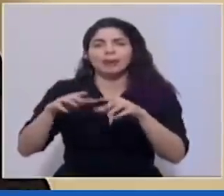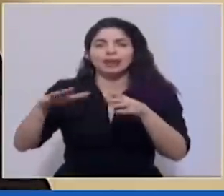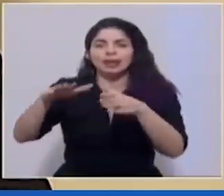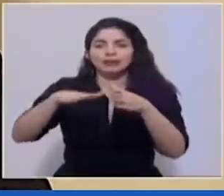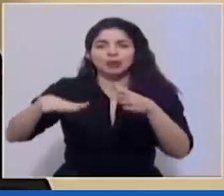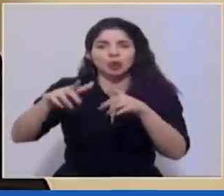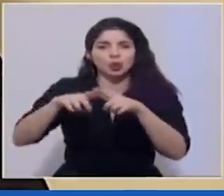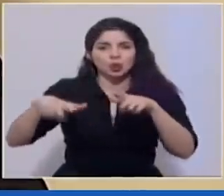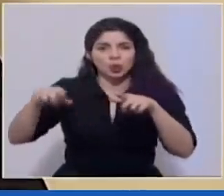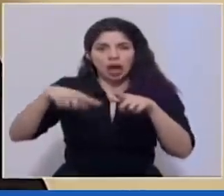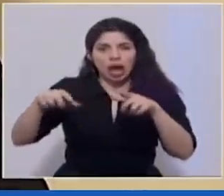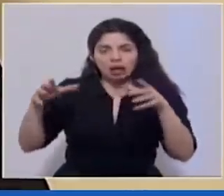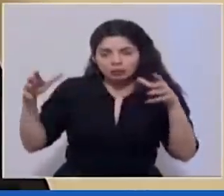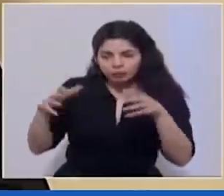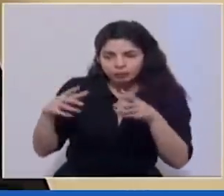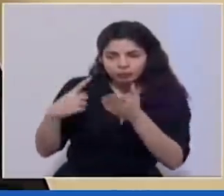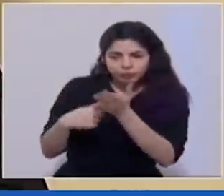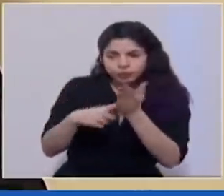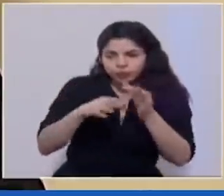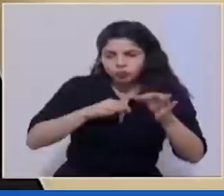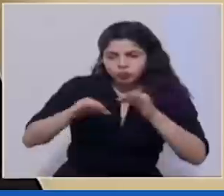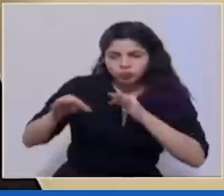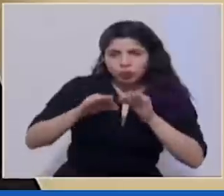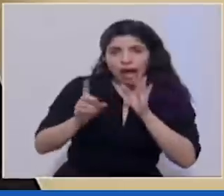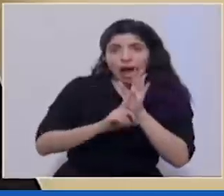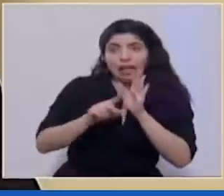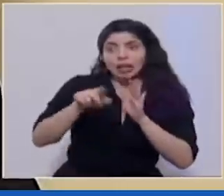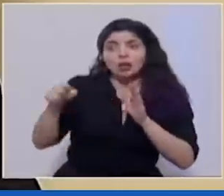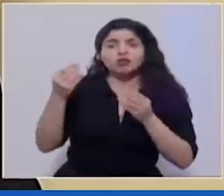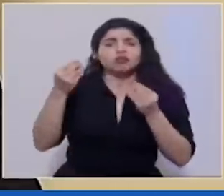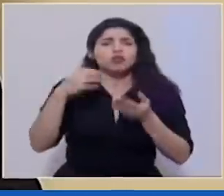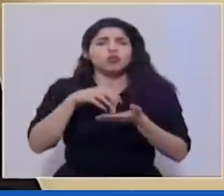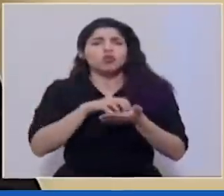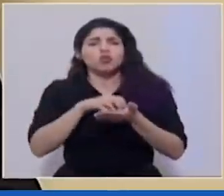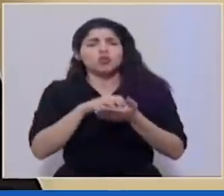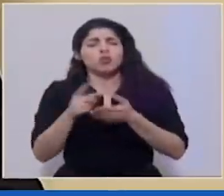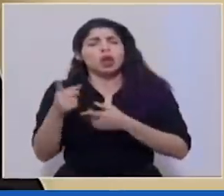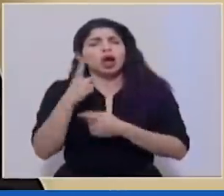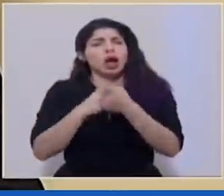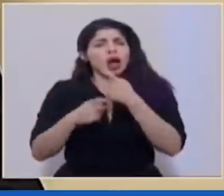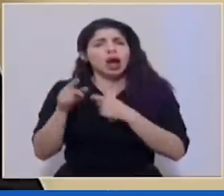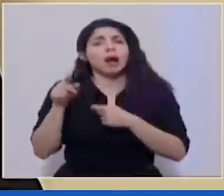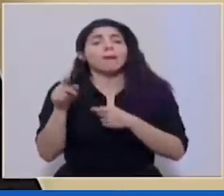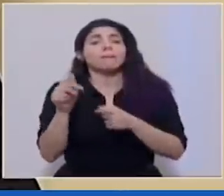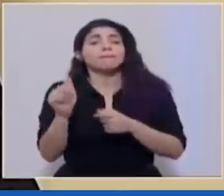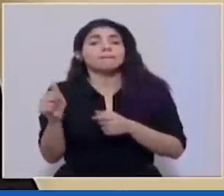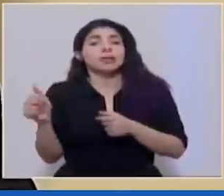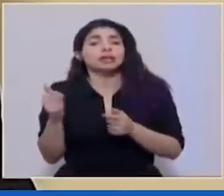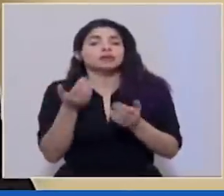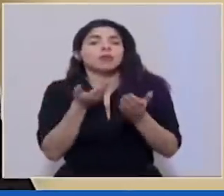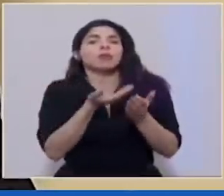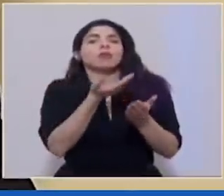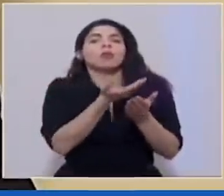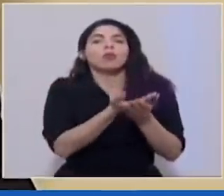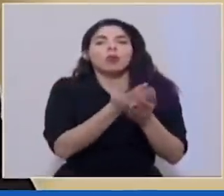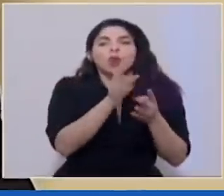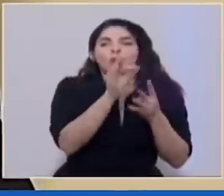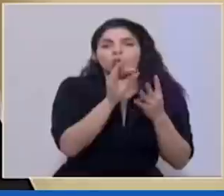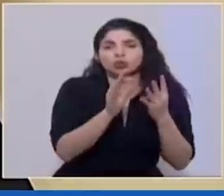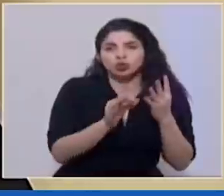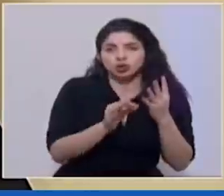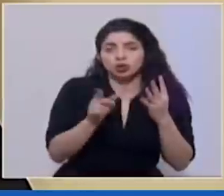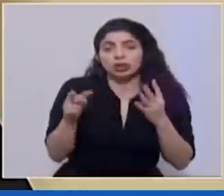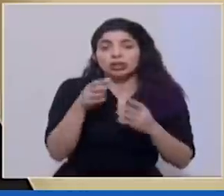modelo de alertas por ejemplo que es un tema que le generaba duda ellos nos fueron proponiendo algunas de las alternativas que